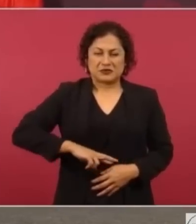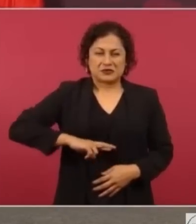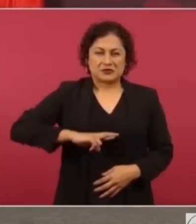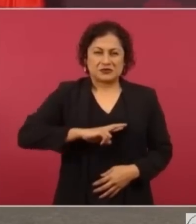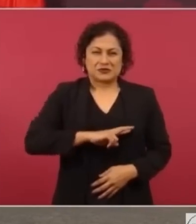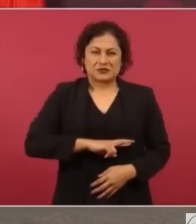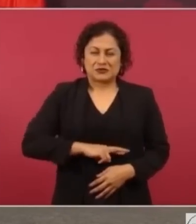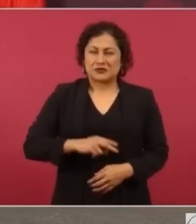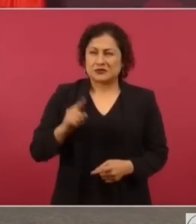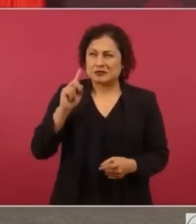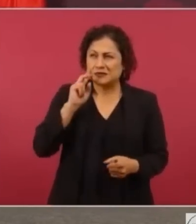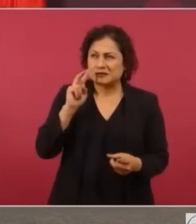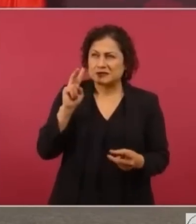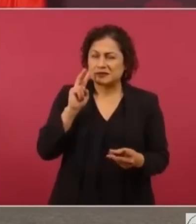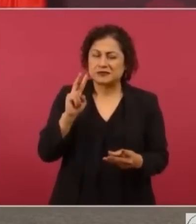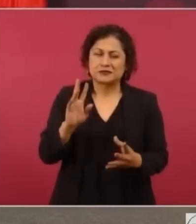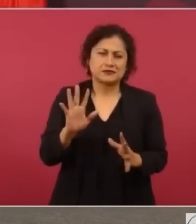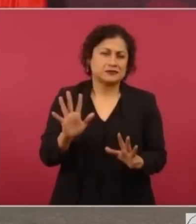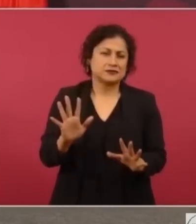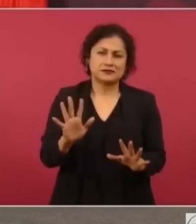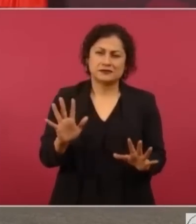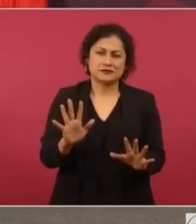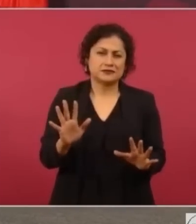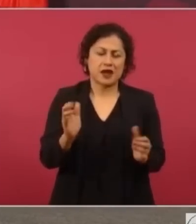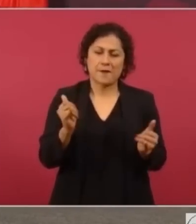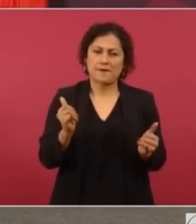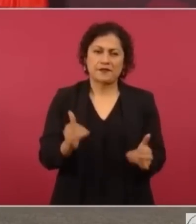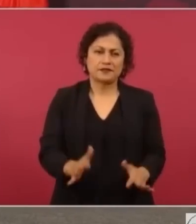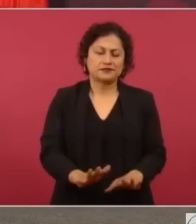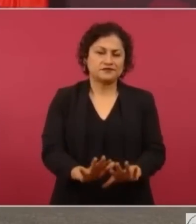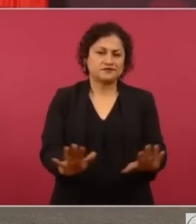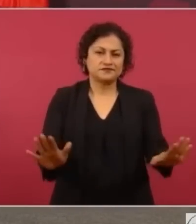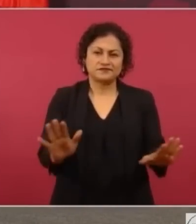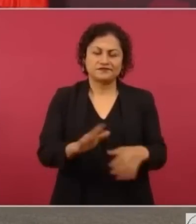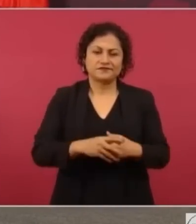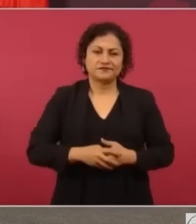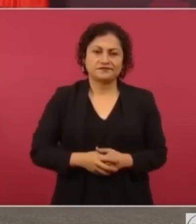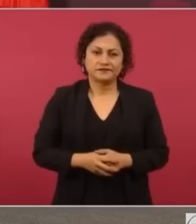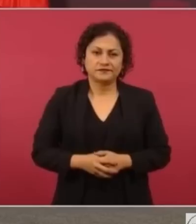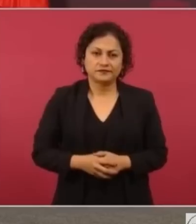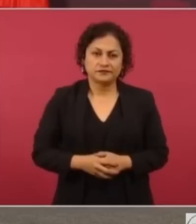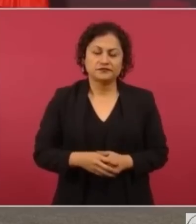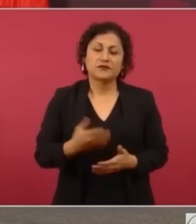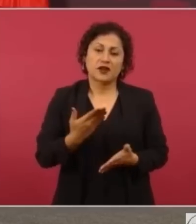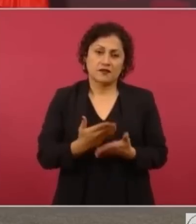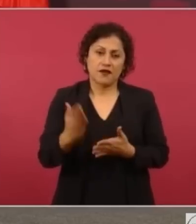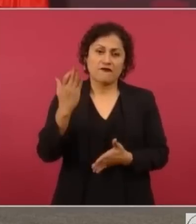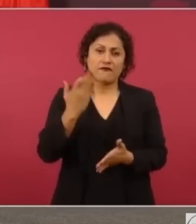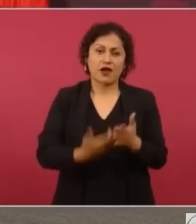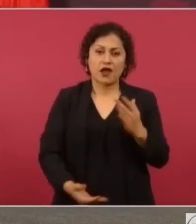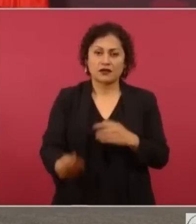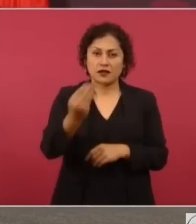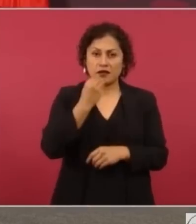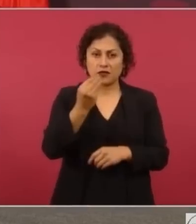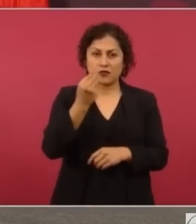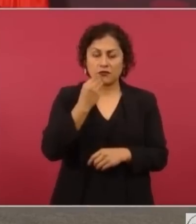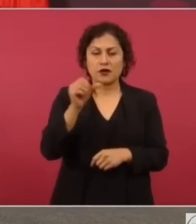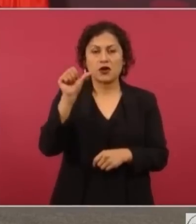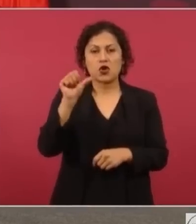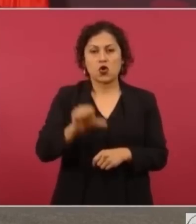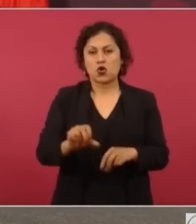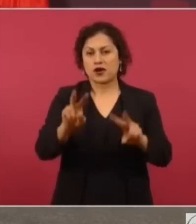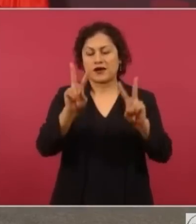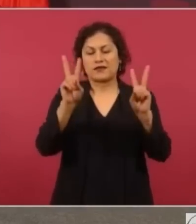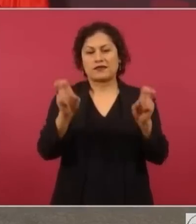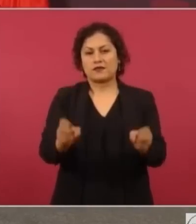mucho, sí, sí, y además, este, no es ayunazo, pero hoy sí estuvo muy fuerte,